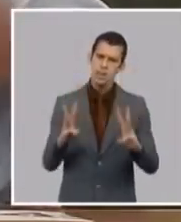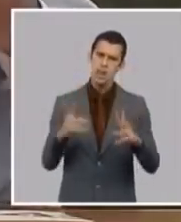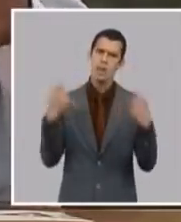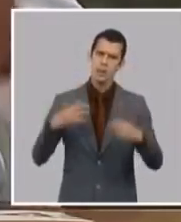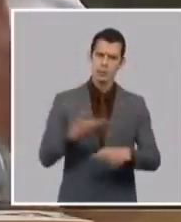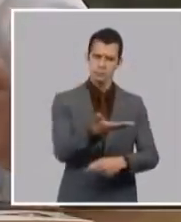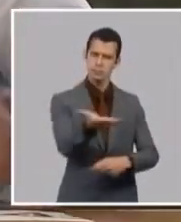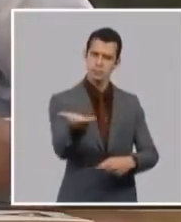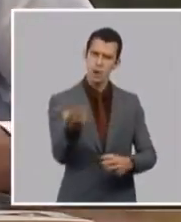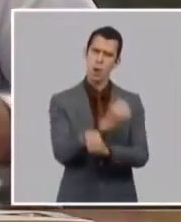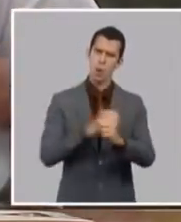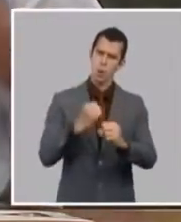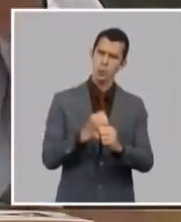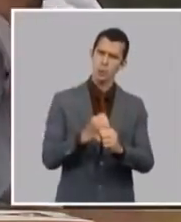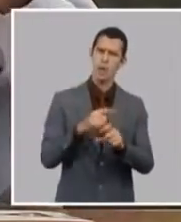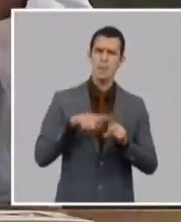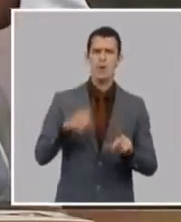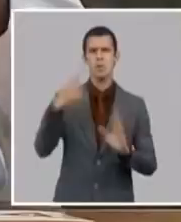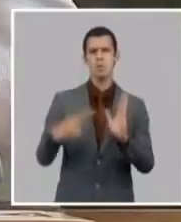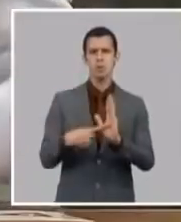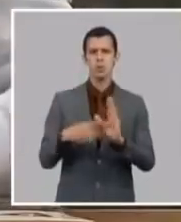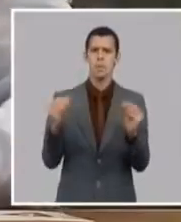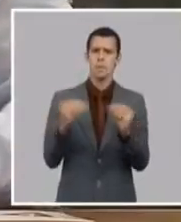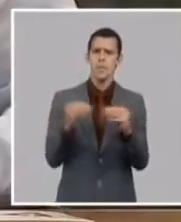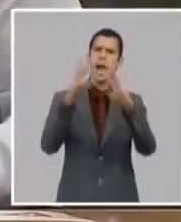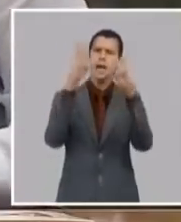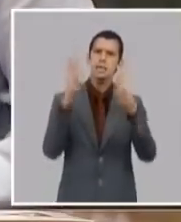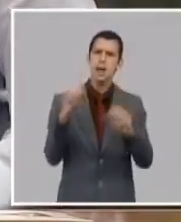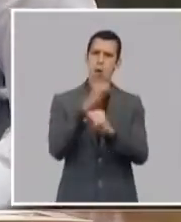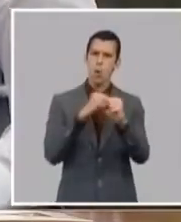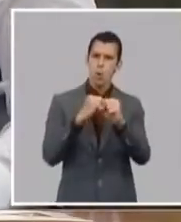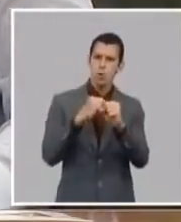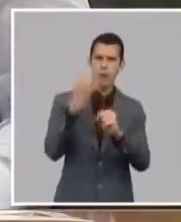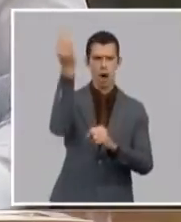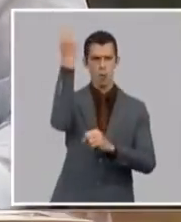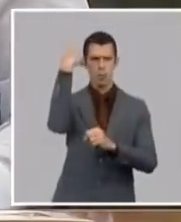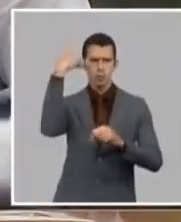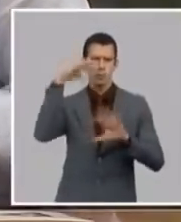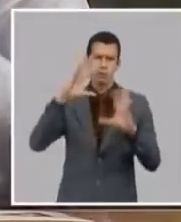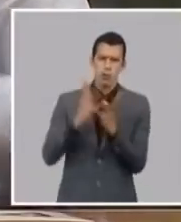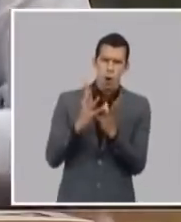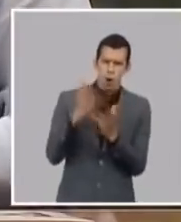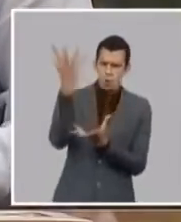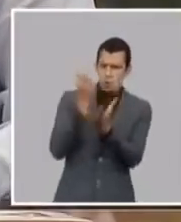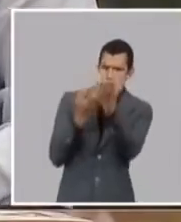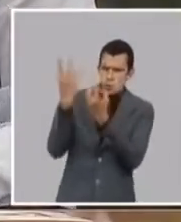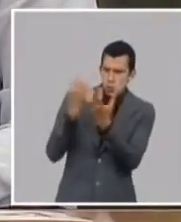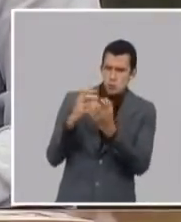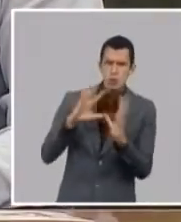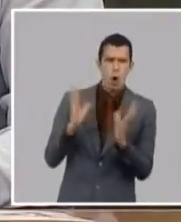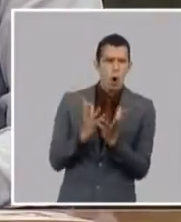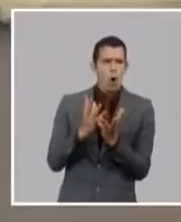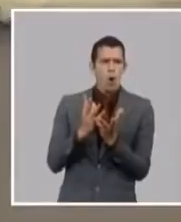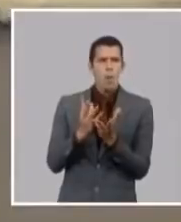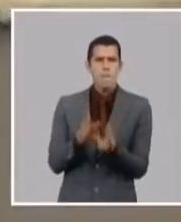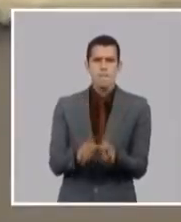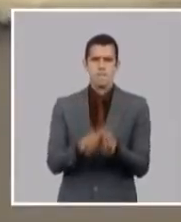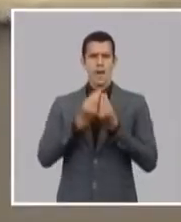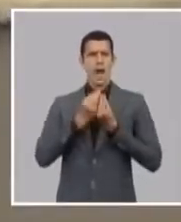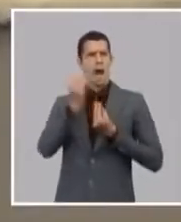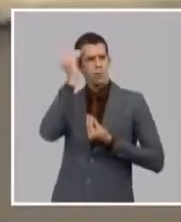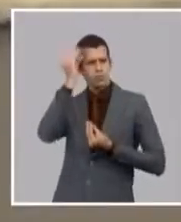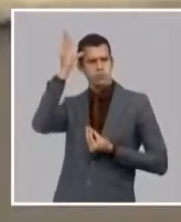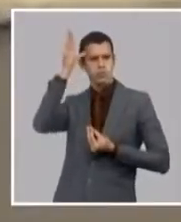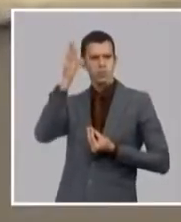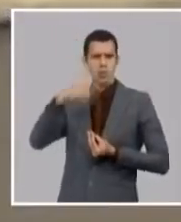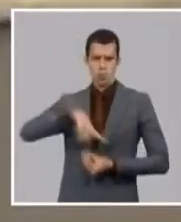para fomentar la cultura para apropiar para compartir el conocimiento para ser más cultos comunicar como